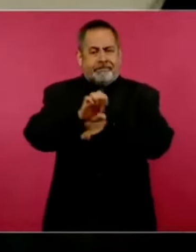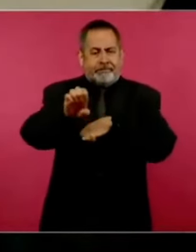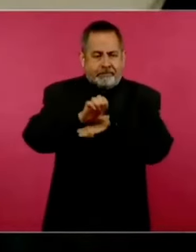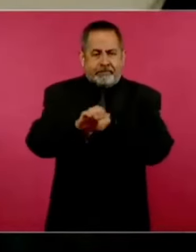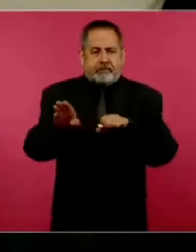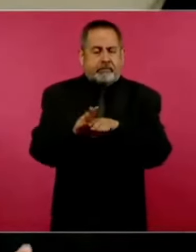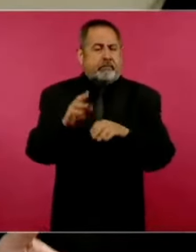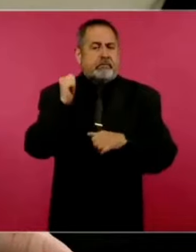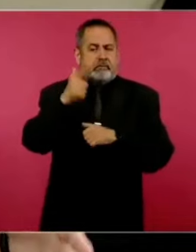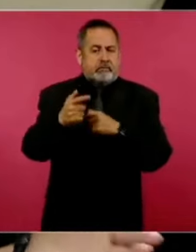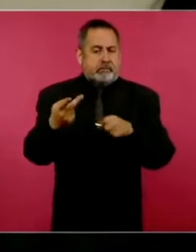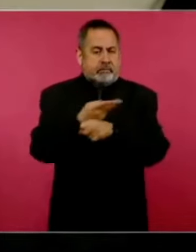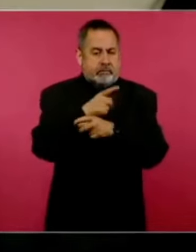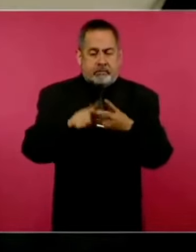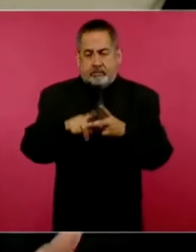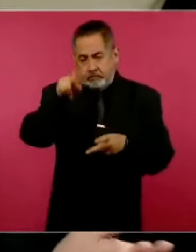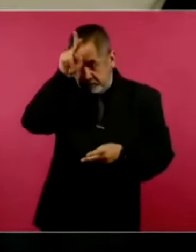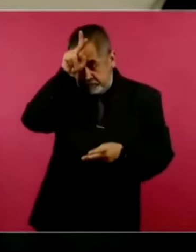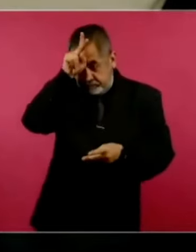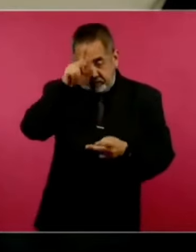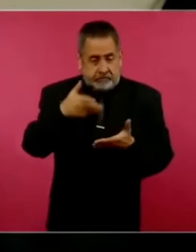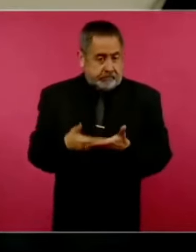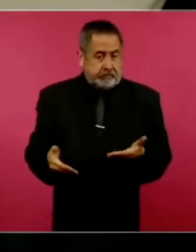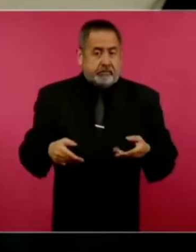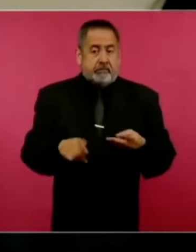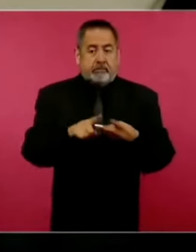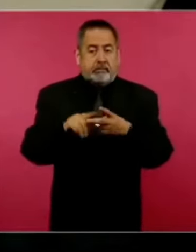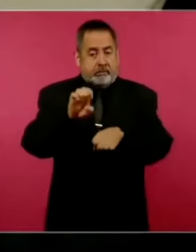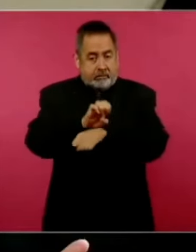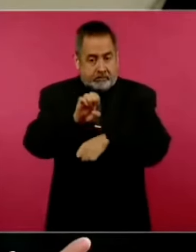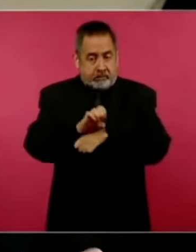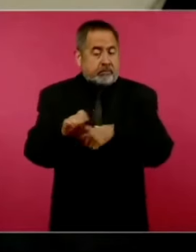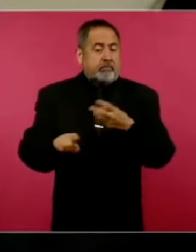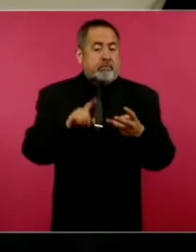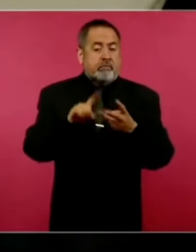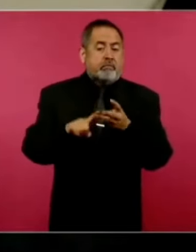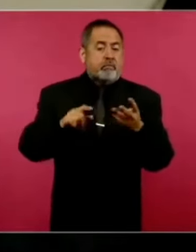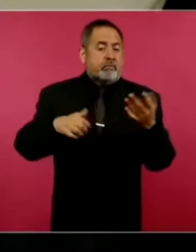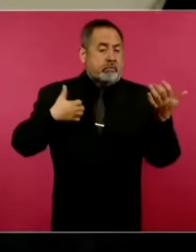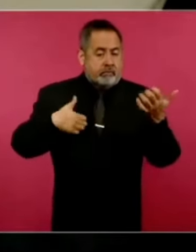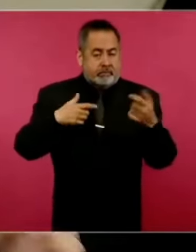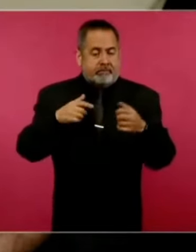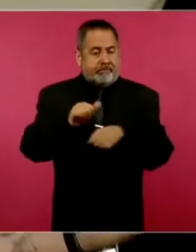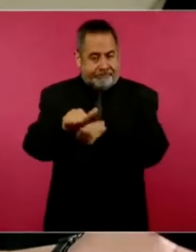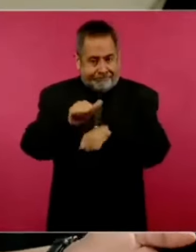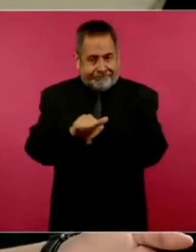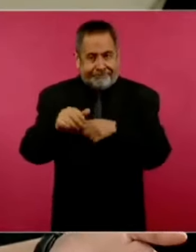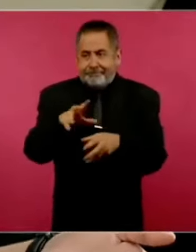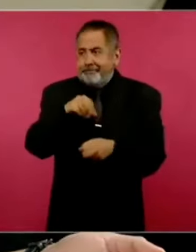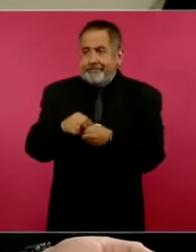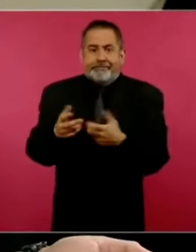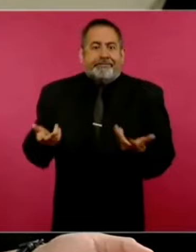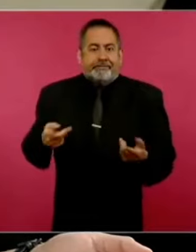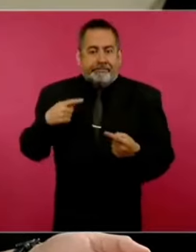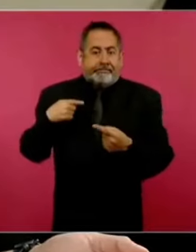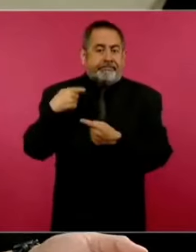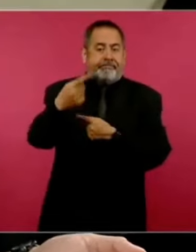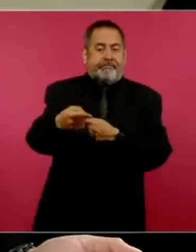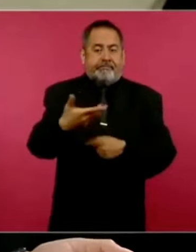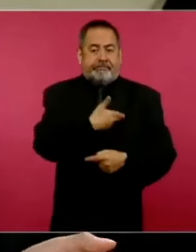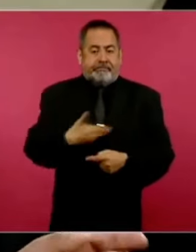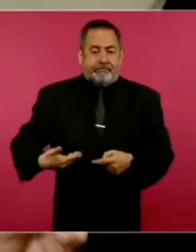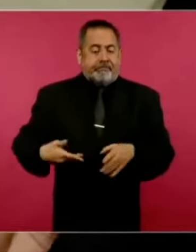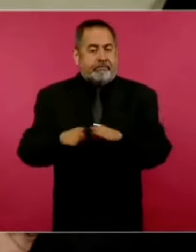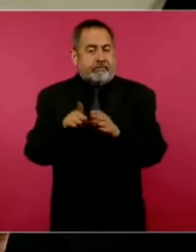como Perú, ahora Ecuador o incluso Argentina, de cara al siguiente presidente o